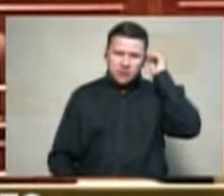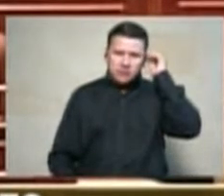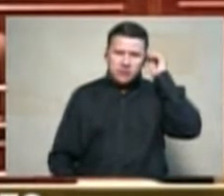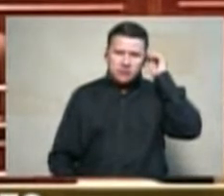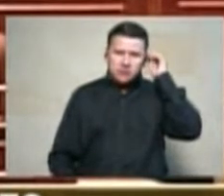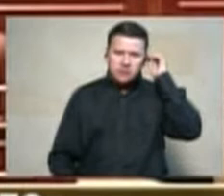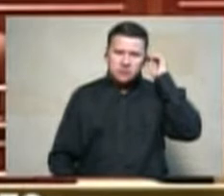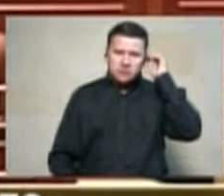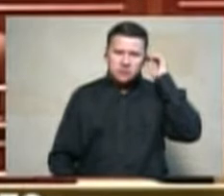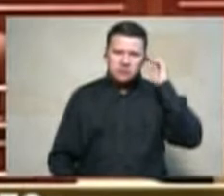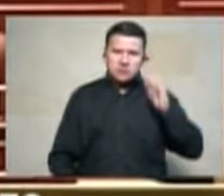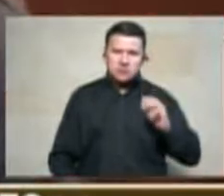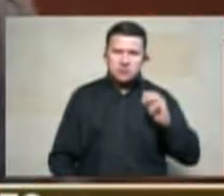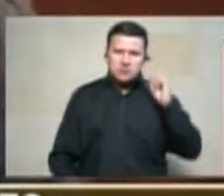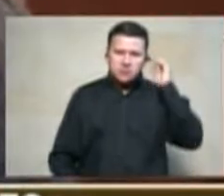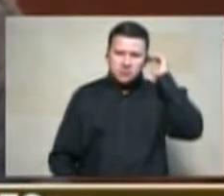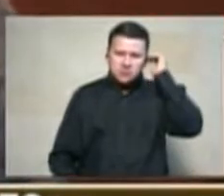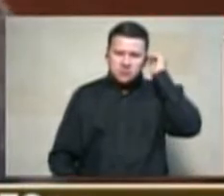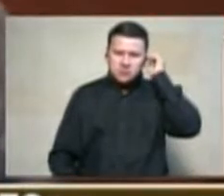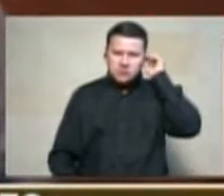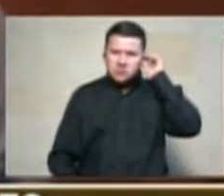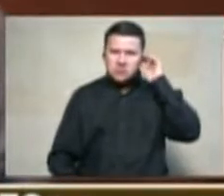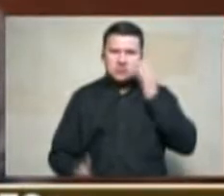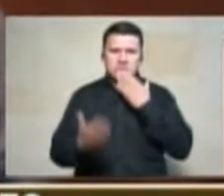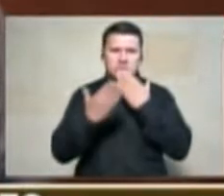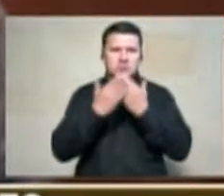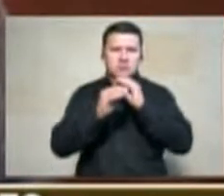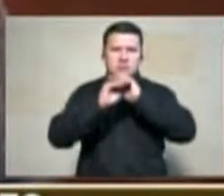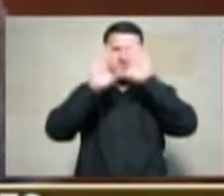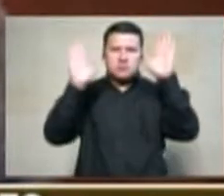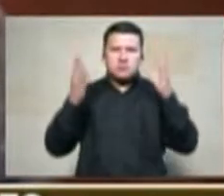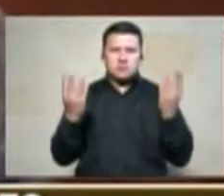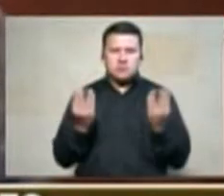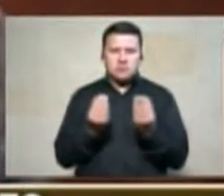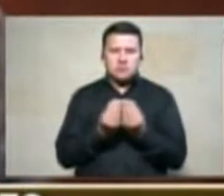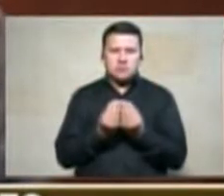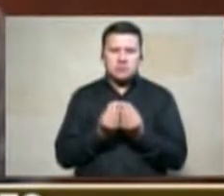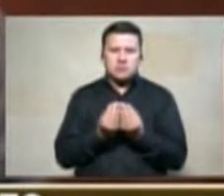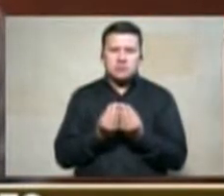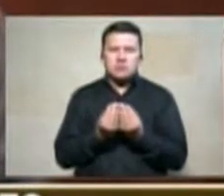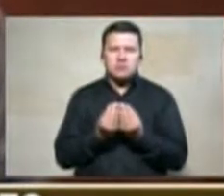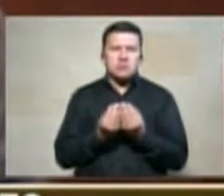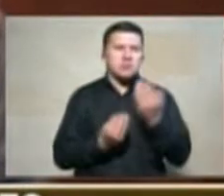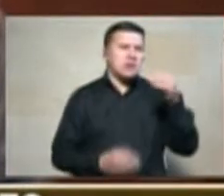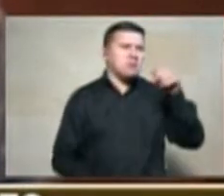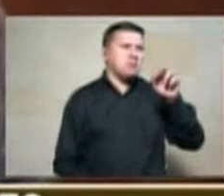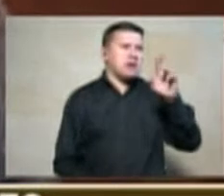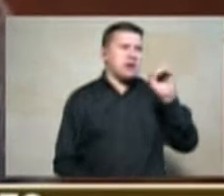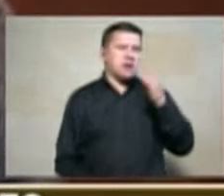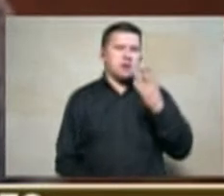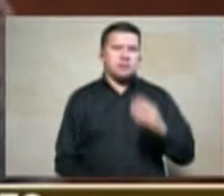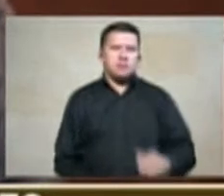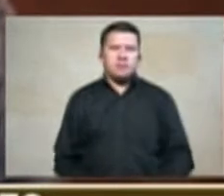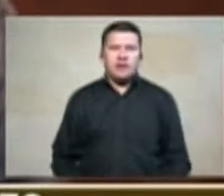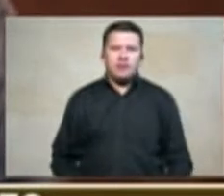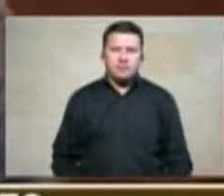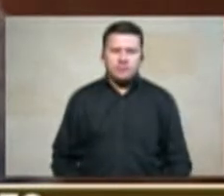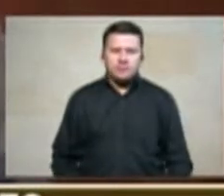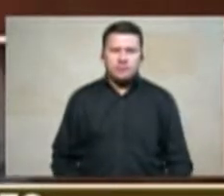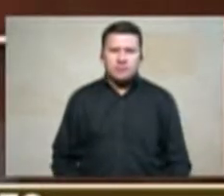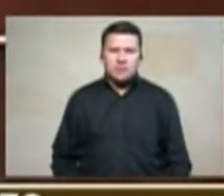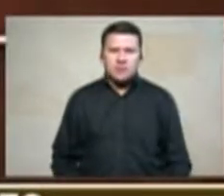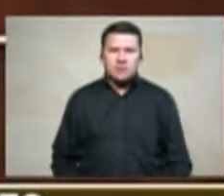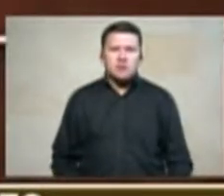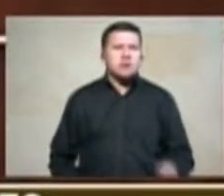buenos días para todos para señores congresistas a la doctora María Fernanda cabal dándole un